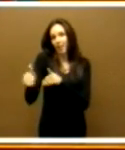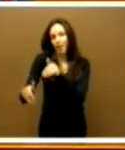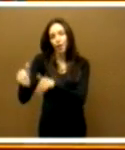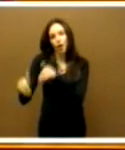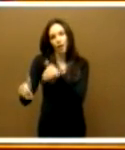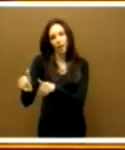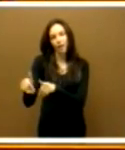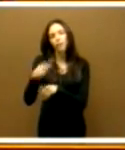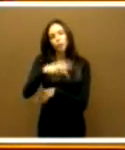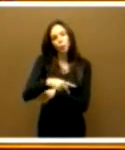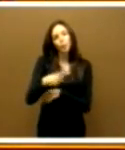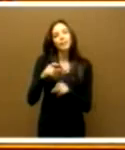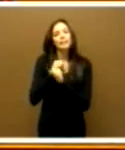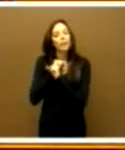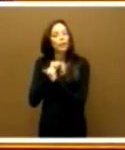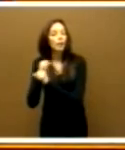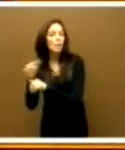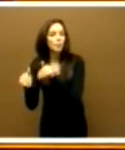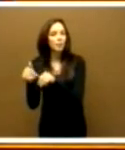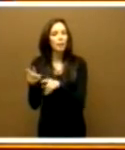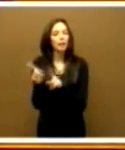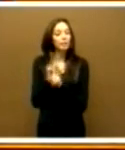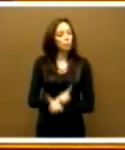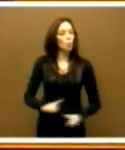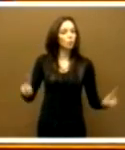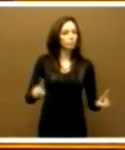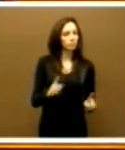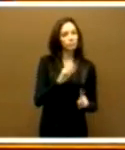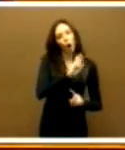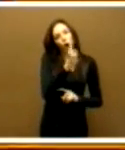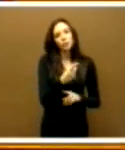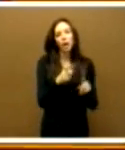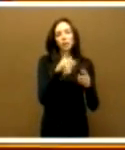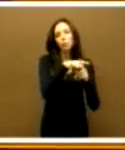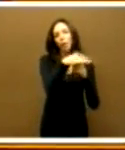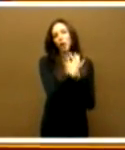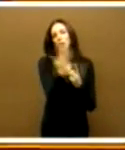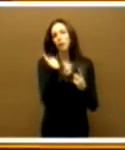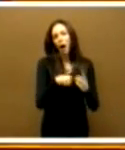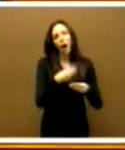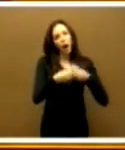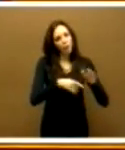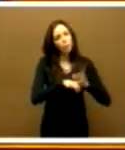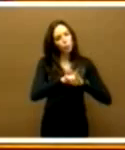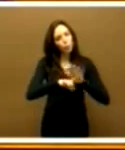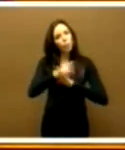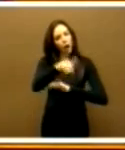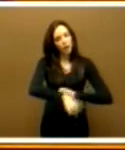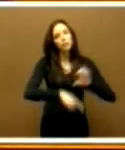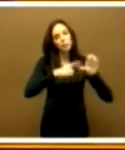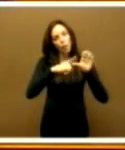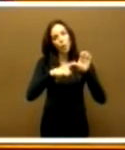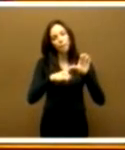electorales para tapar, para parchear situaciones que ya se están desarrollando en nuestra comunidad autónoma